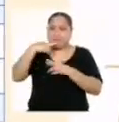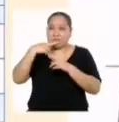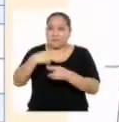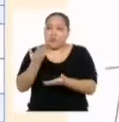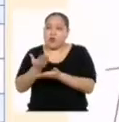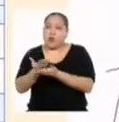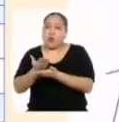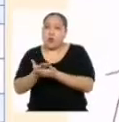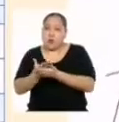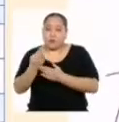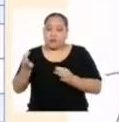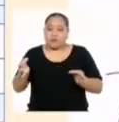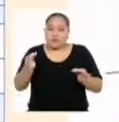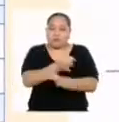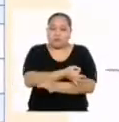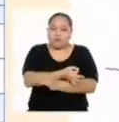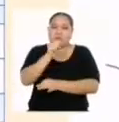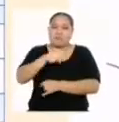resultado obtenido.